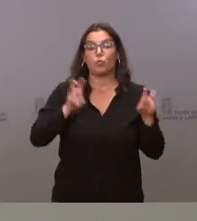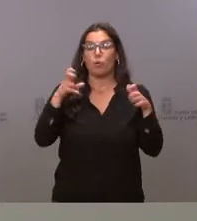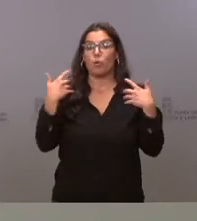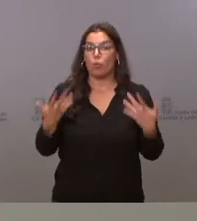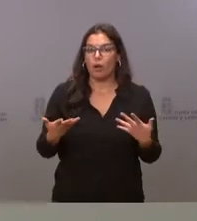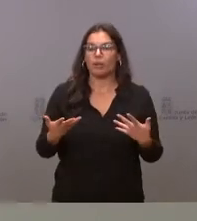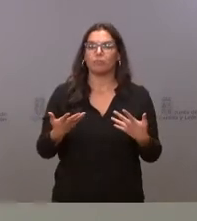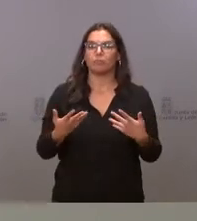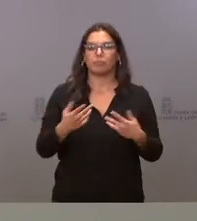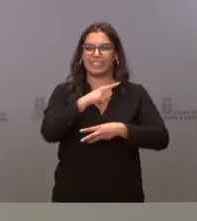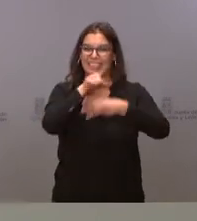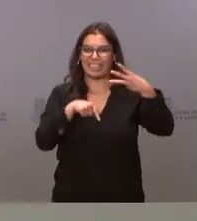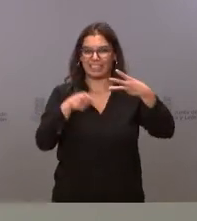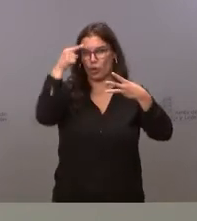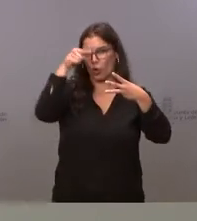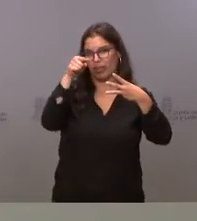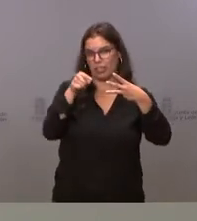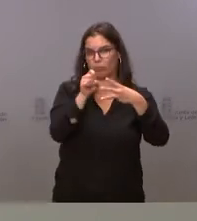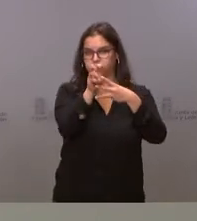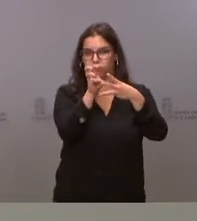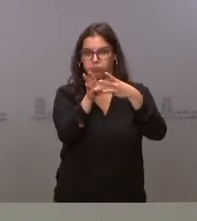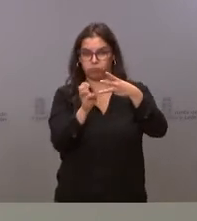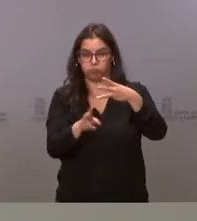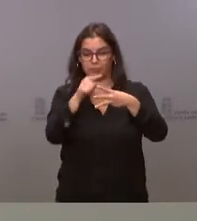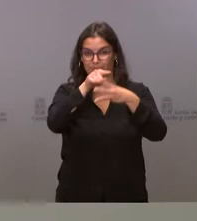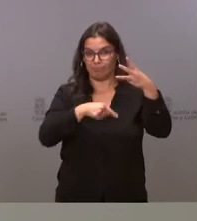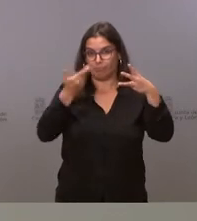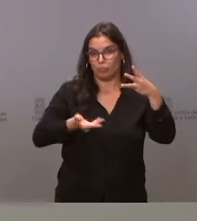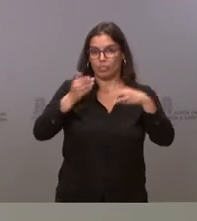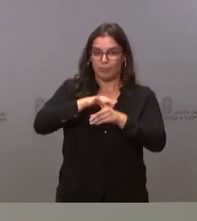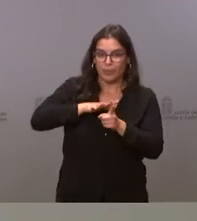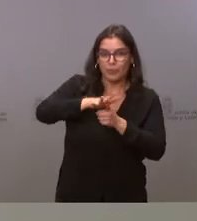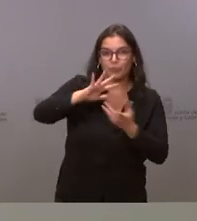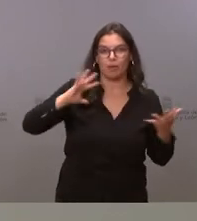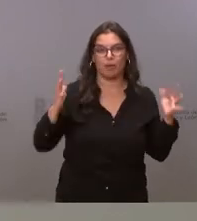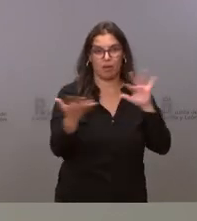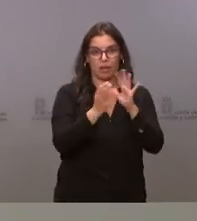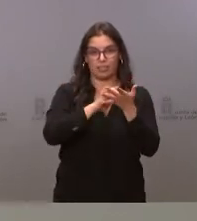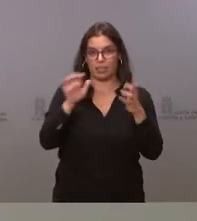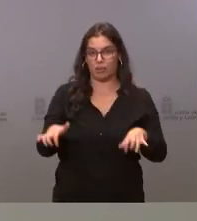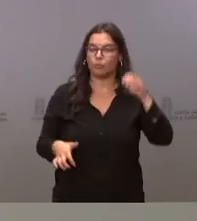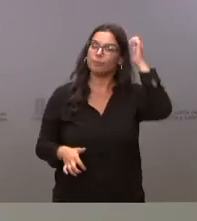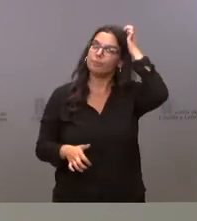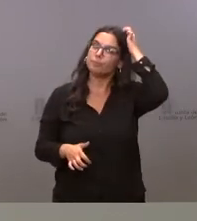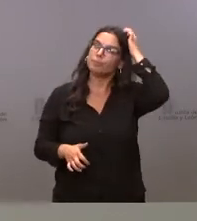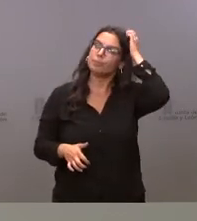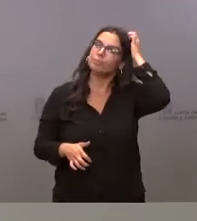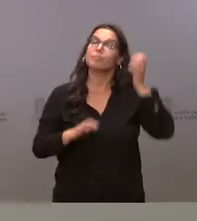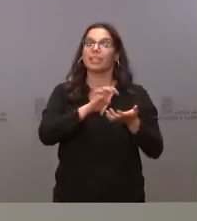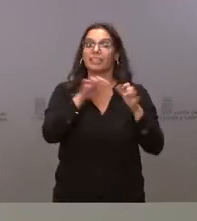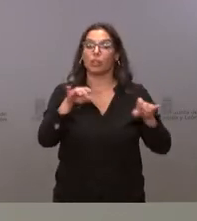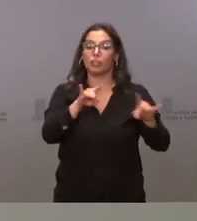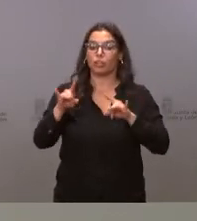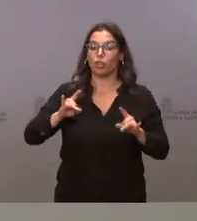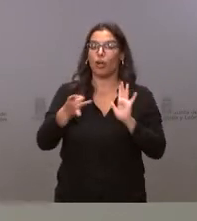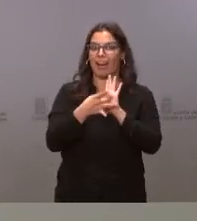vectores de objetivos para la transformación de Castilla y León. Castilla y León, territorio con calidad de